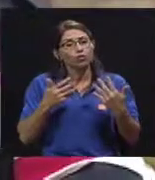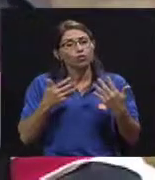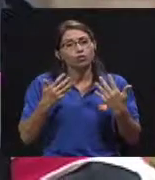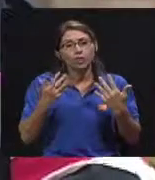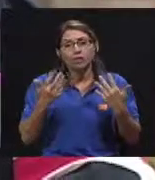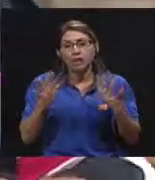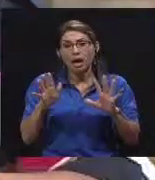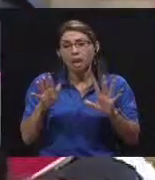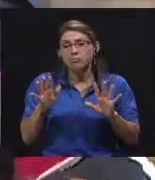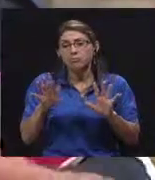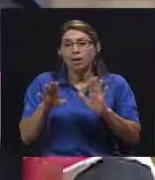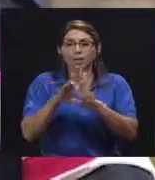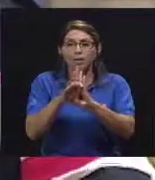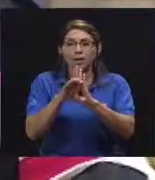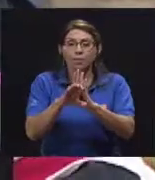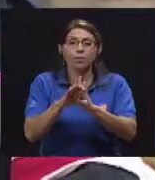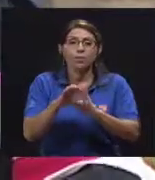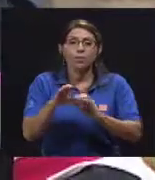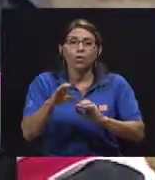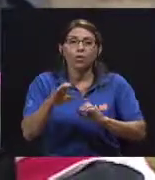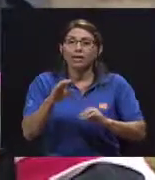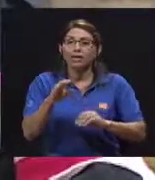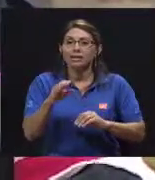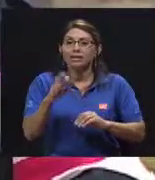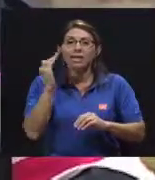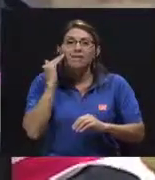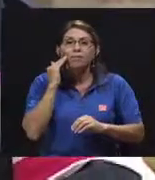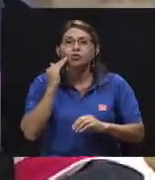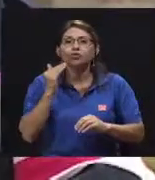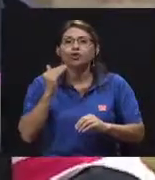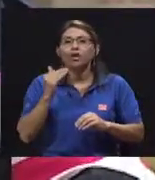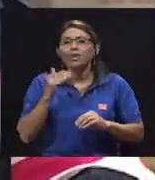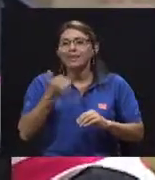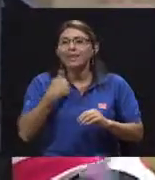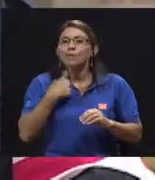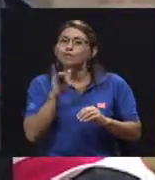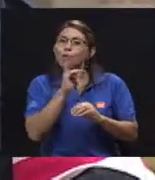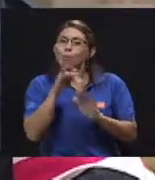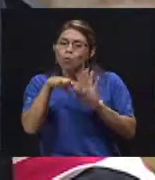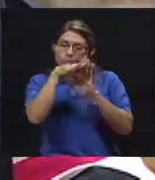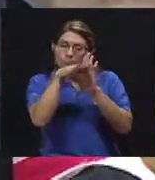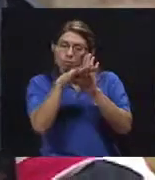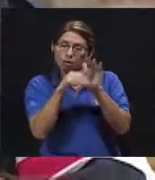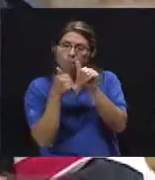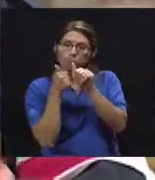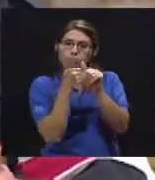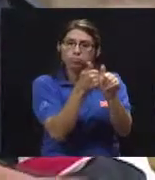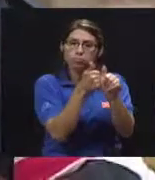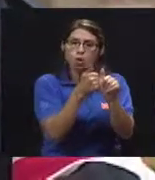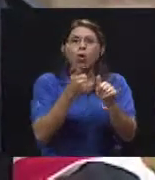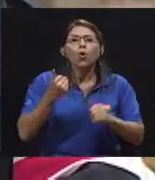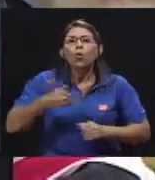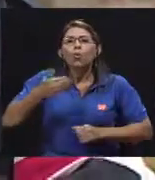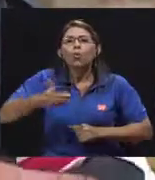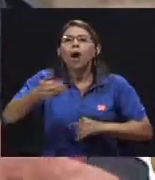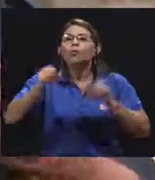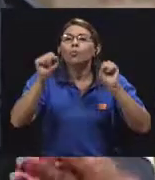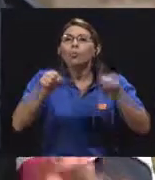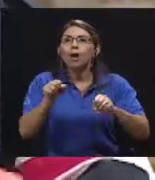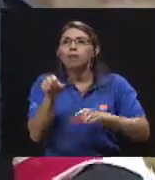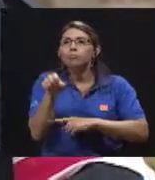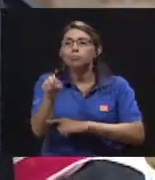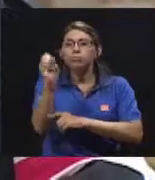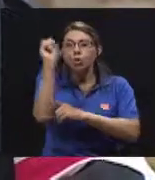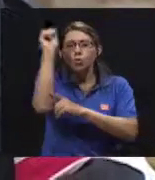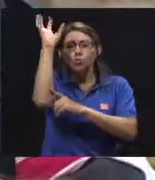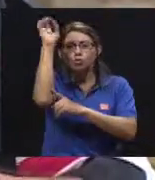cuándo se puede ir, en lo que llamamos nosotros en rojo, que es ir con sirena, ir con luces. Pero, debido a la gran cantidad